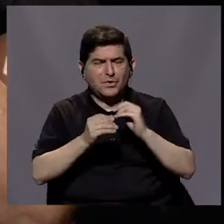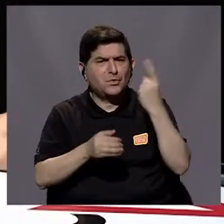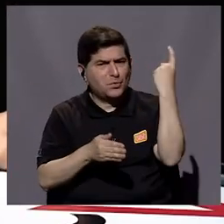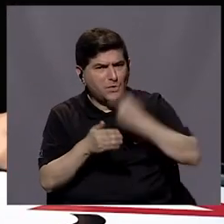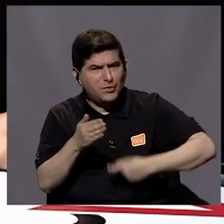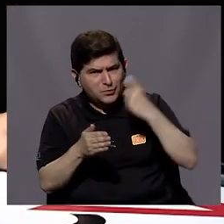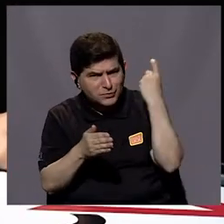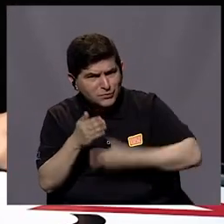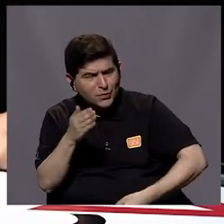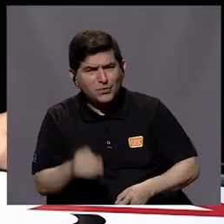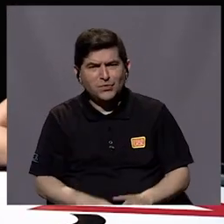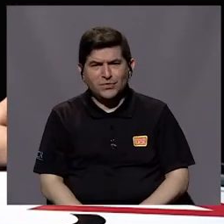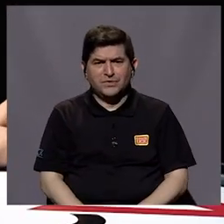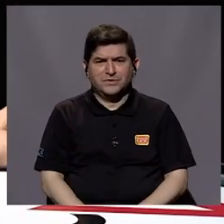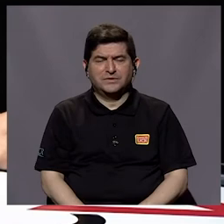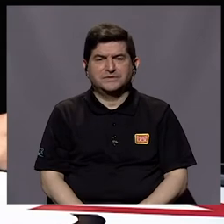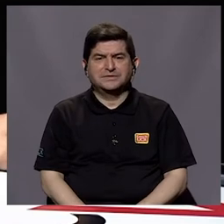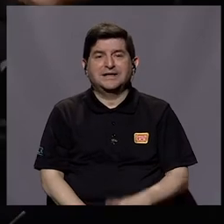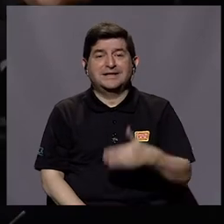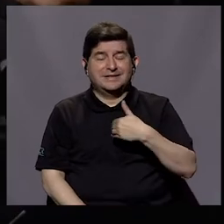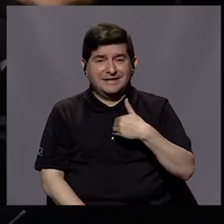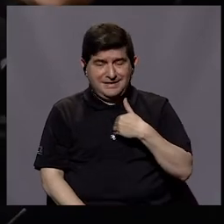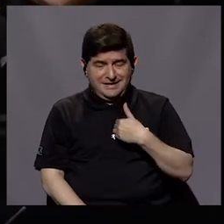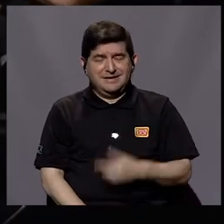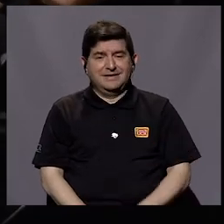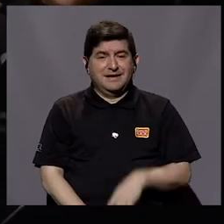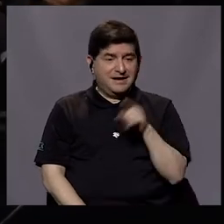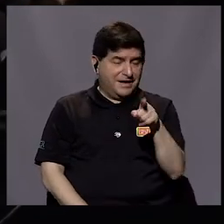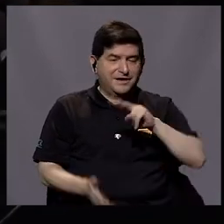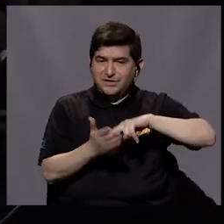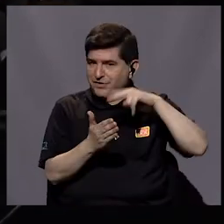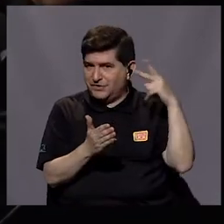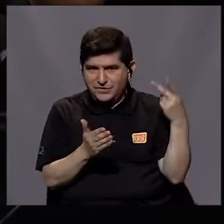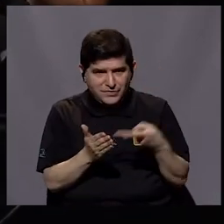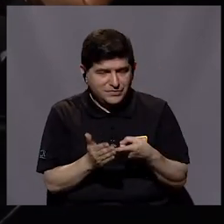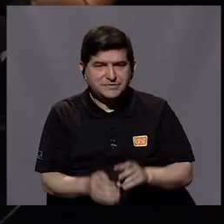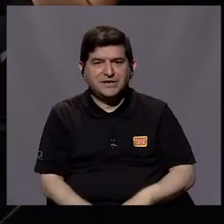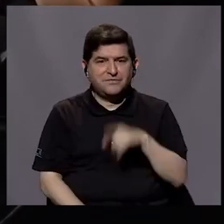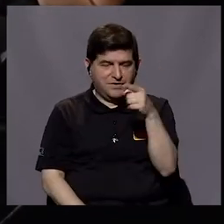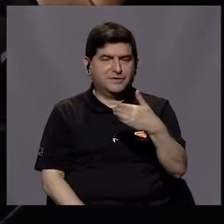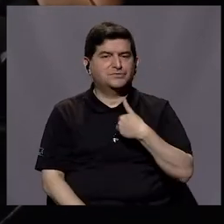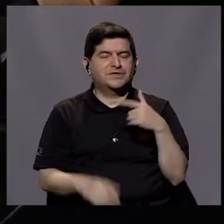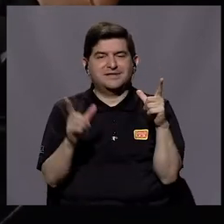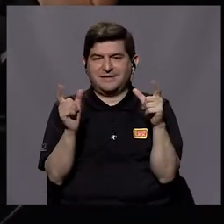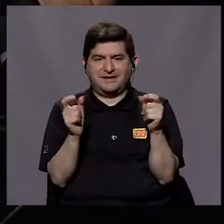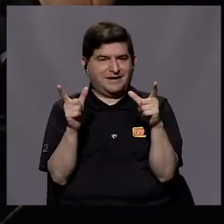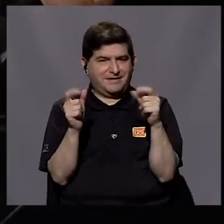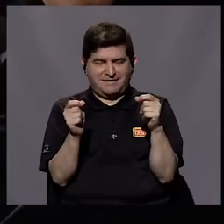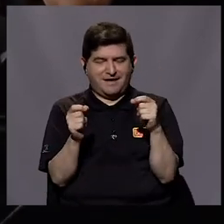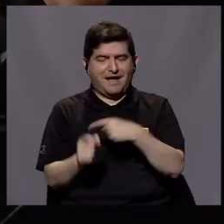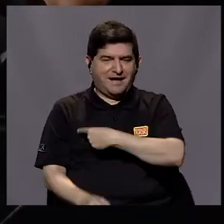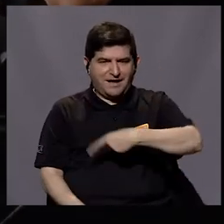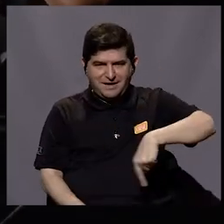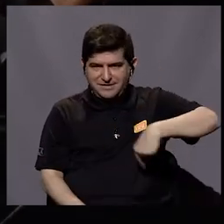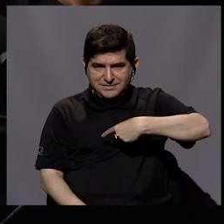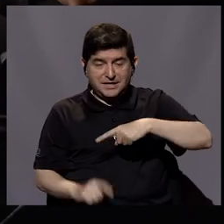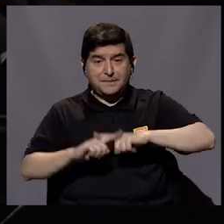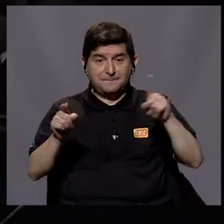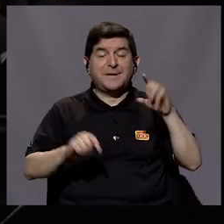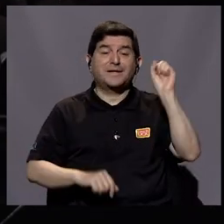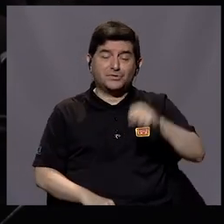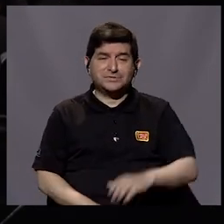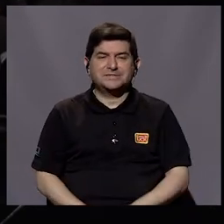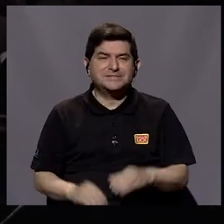número más duro el que usted está diciendo. Y vamos a ver tener el licobacter pylori no significa que a usted le va a cáncer gástrico pero le